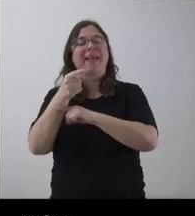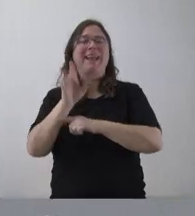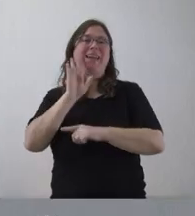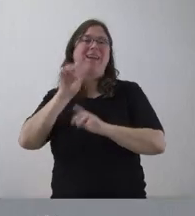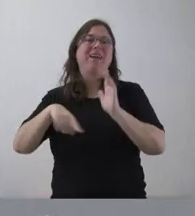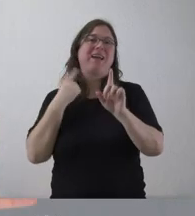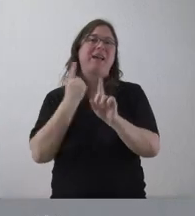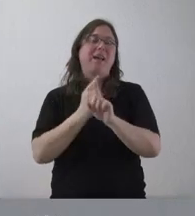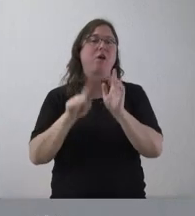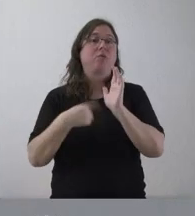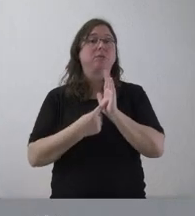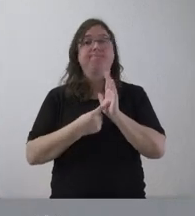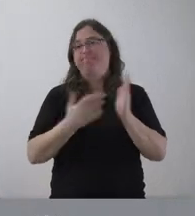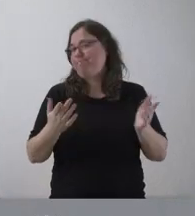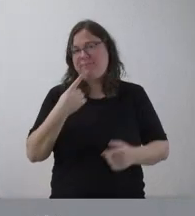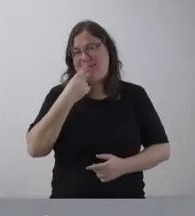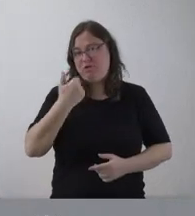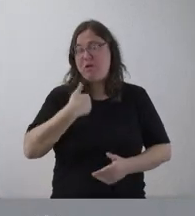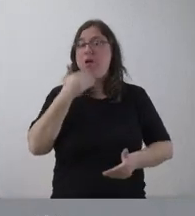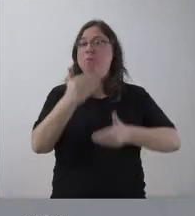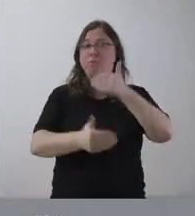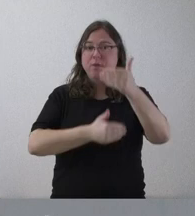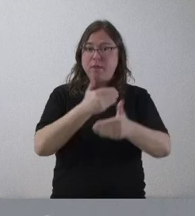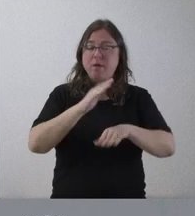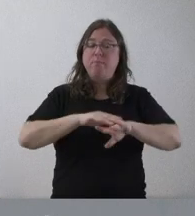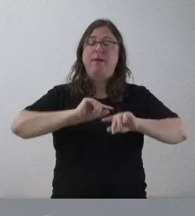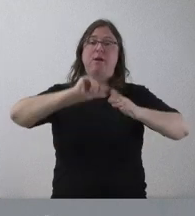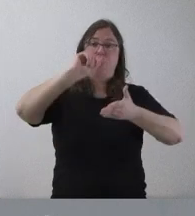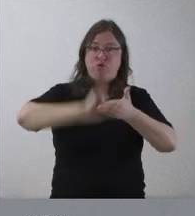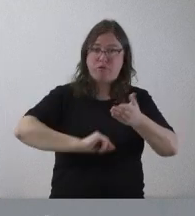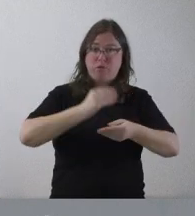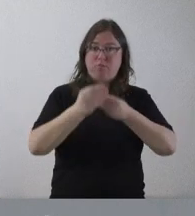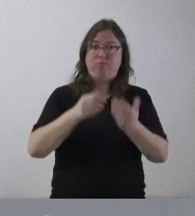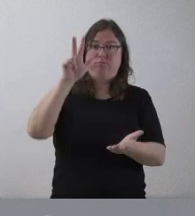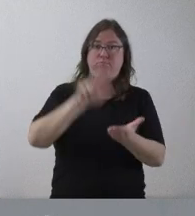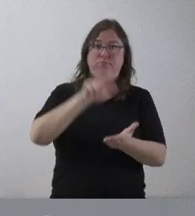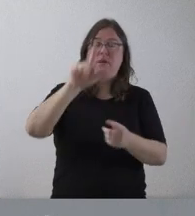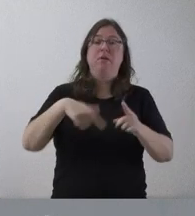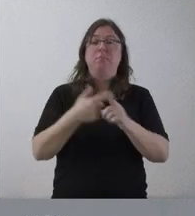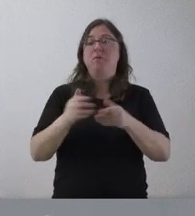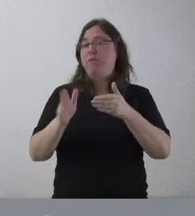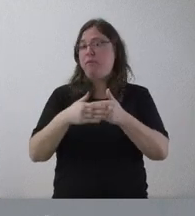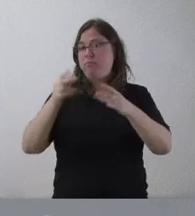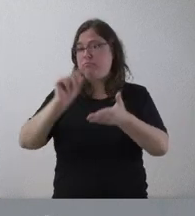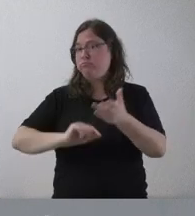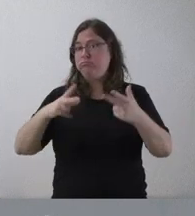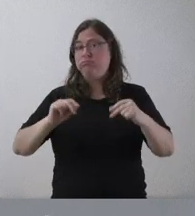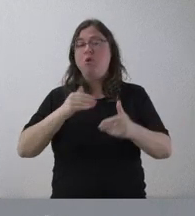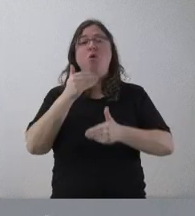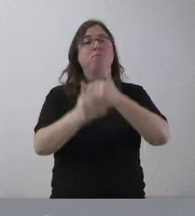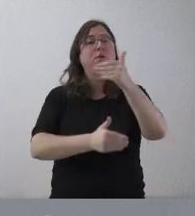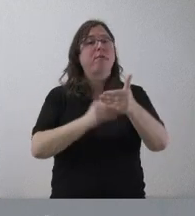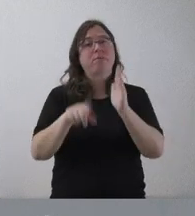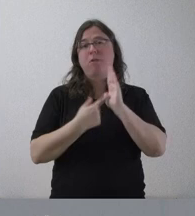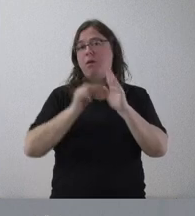Pues, como le digo, el procedimiento que se ha seguido tanto para la formalización del contrato como para dar conclusión al mismo ha sido el procedimiento que